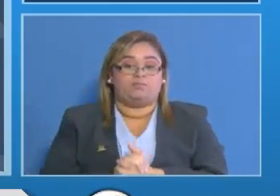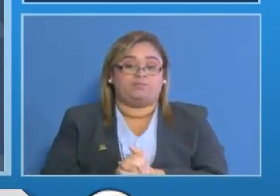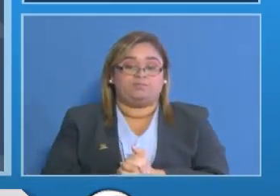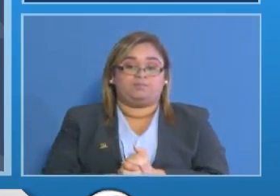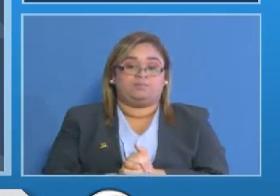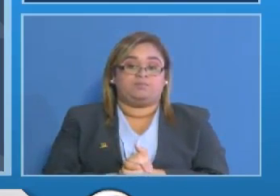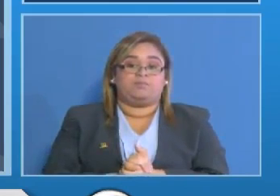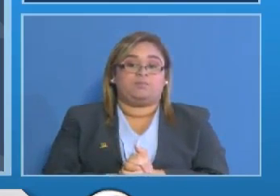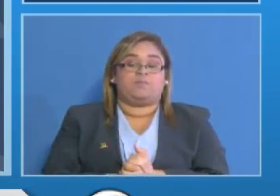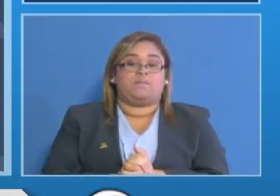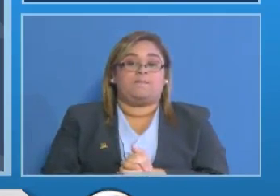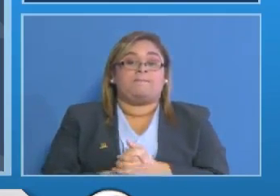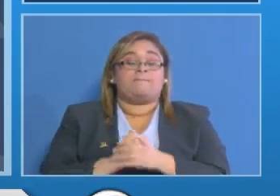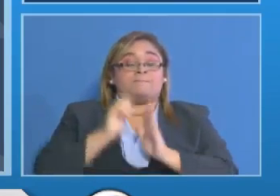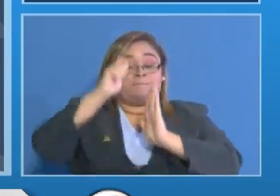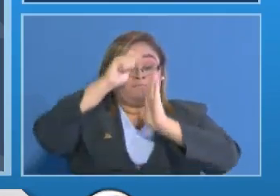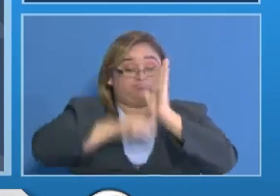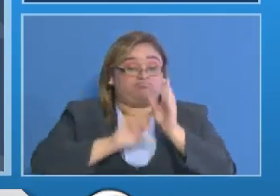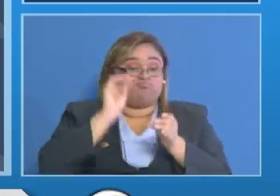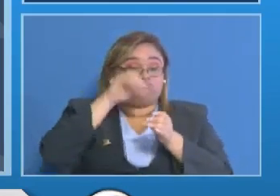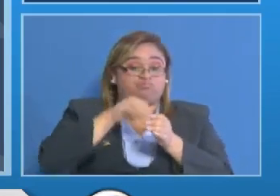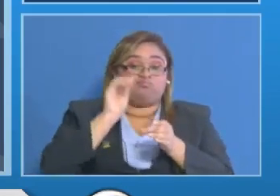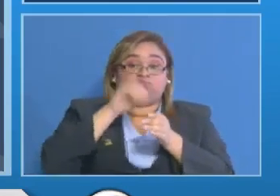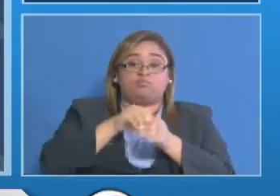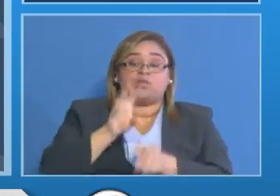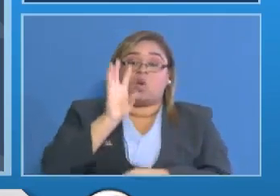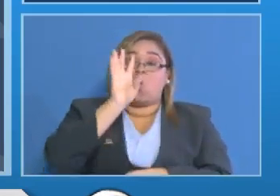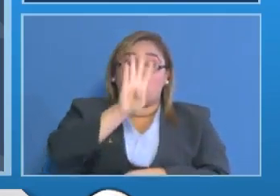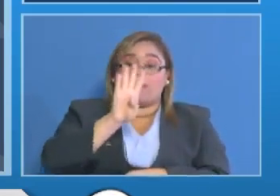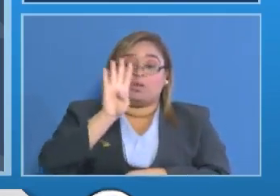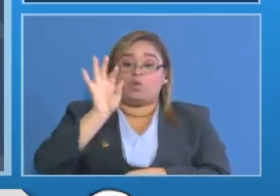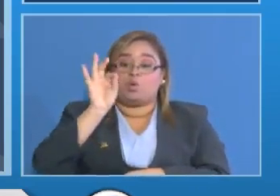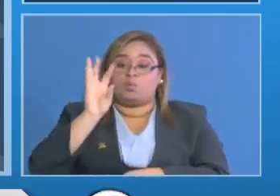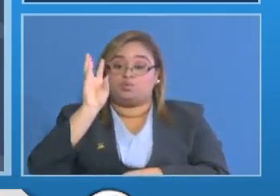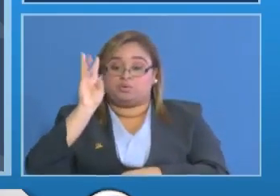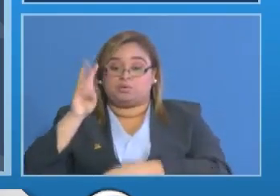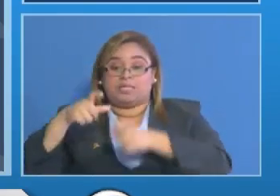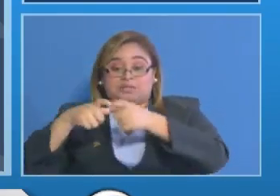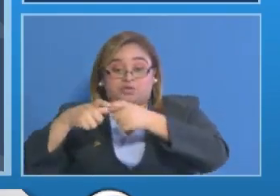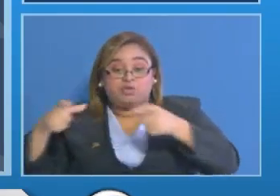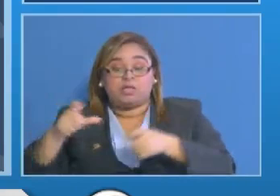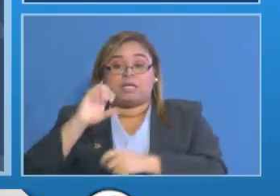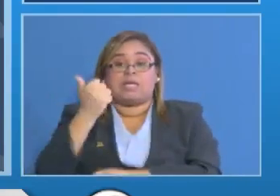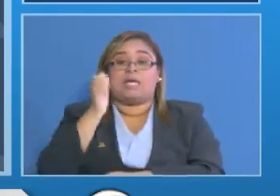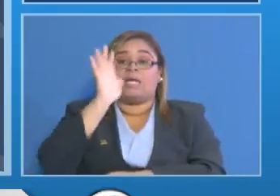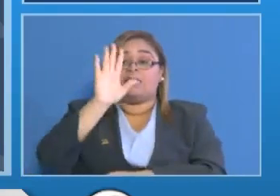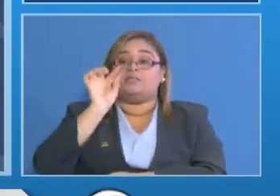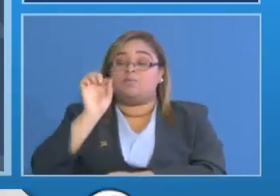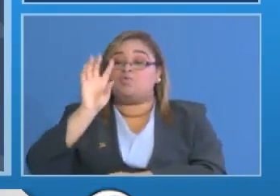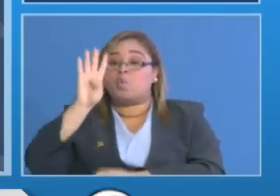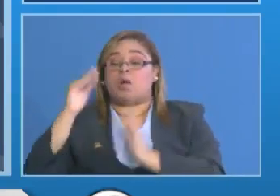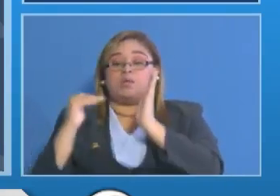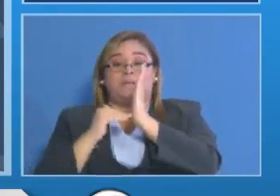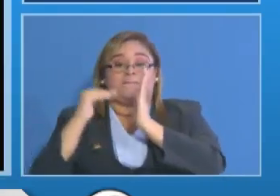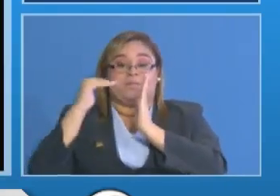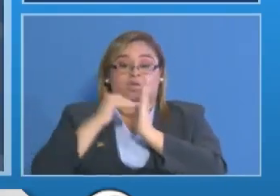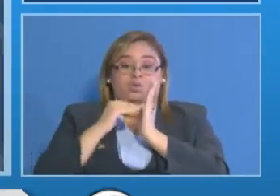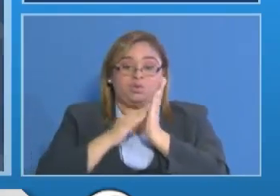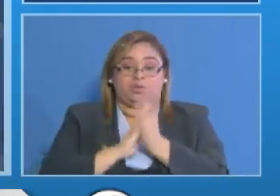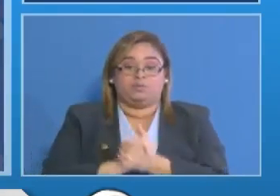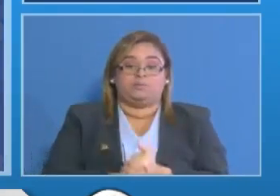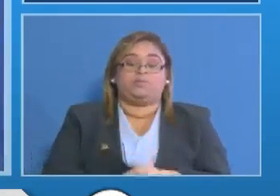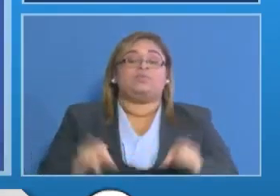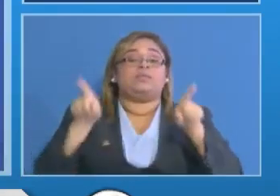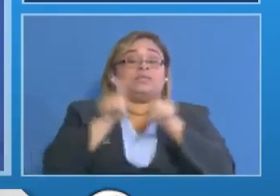por depósitos en las cuentas CH 44.6 y en cheques 15.4 millones también estamos